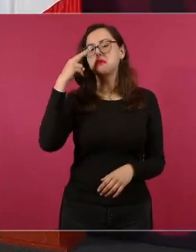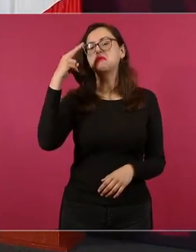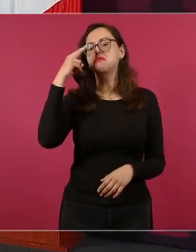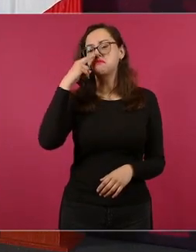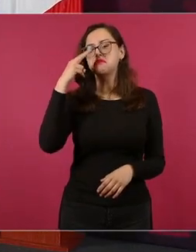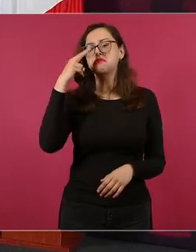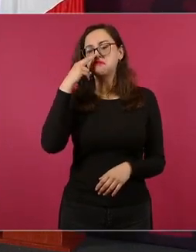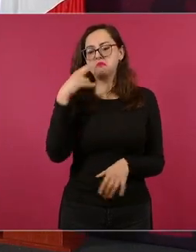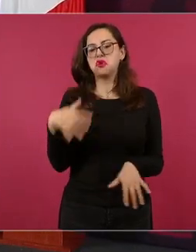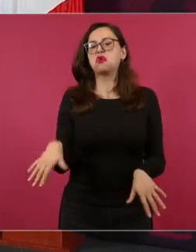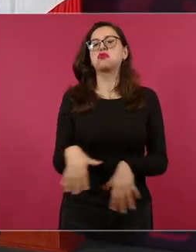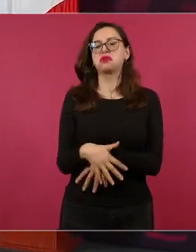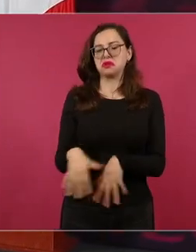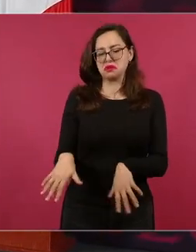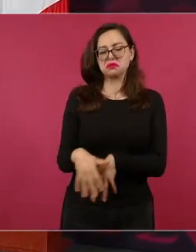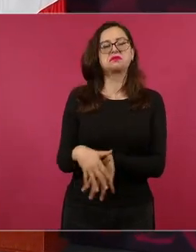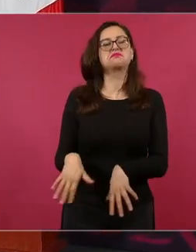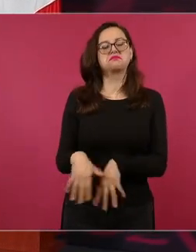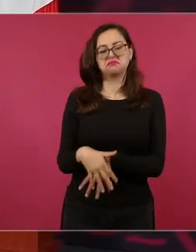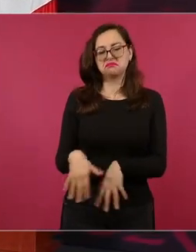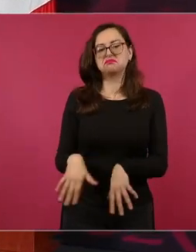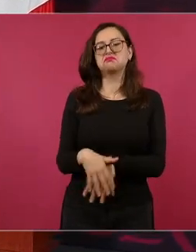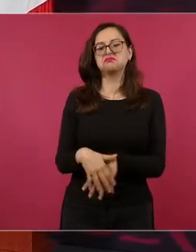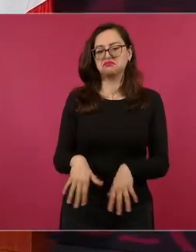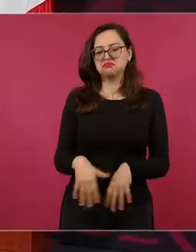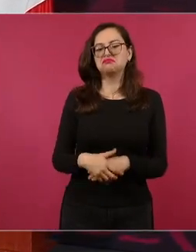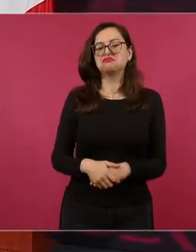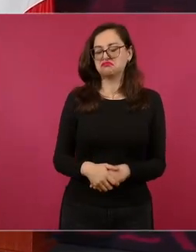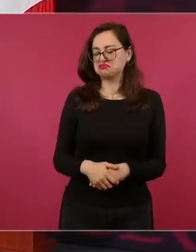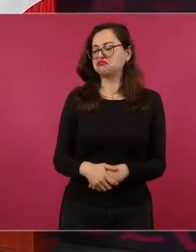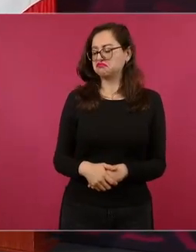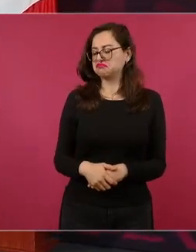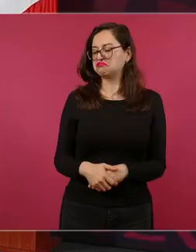chinto y chairo